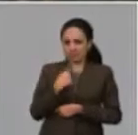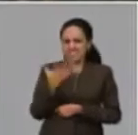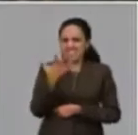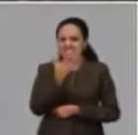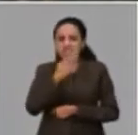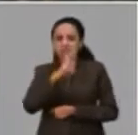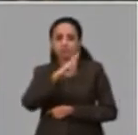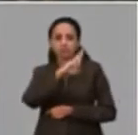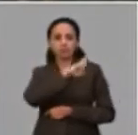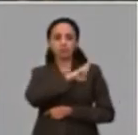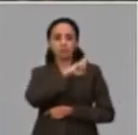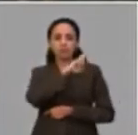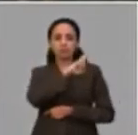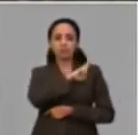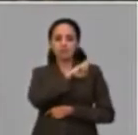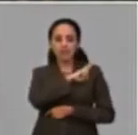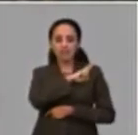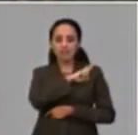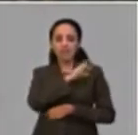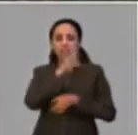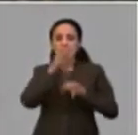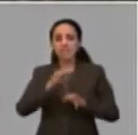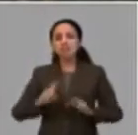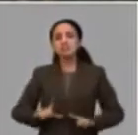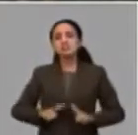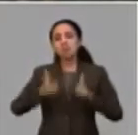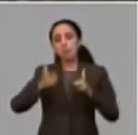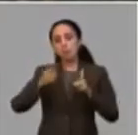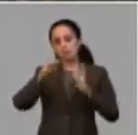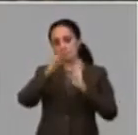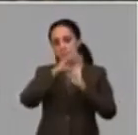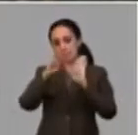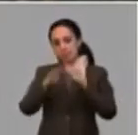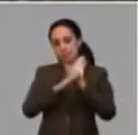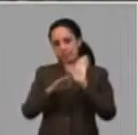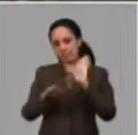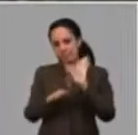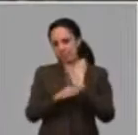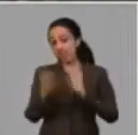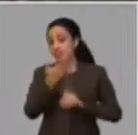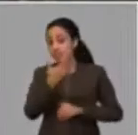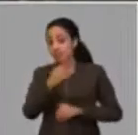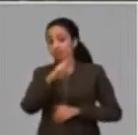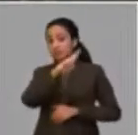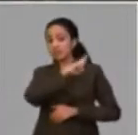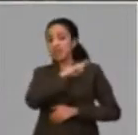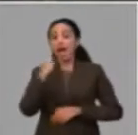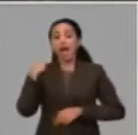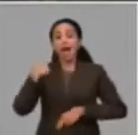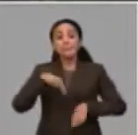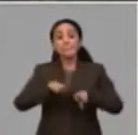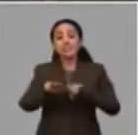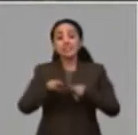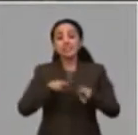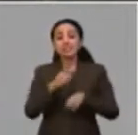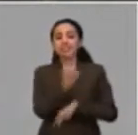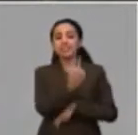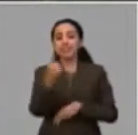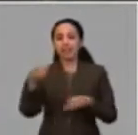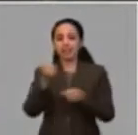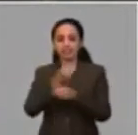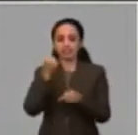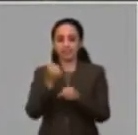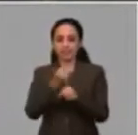responsabilizado con la aplicación de estas medidas y precisamente son las Administraciones las que tienen la obligación de